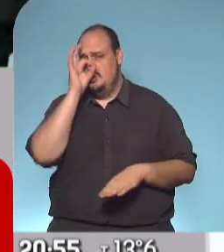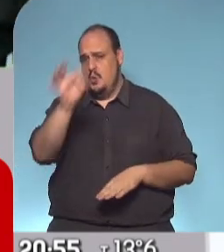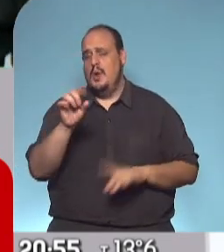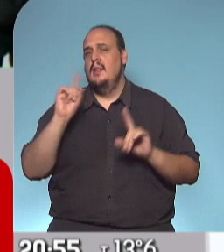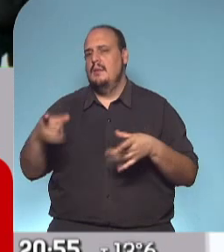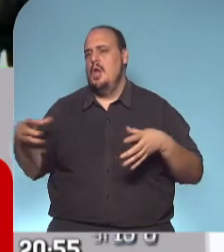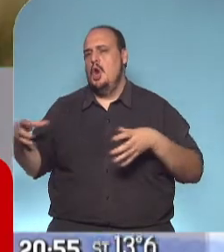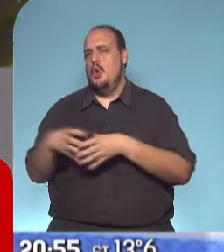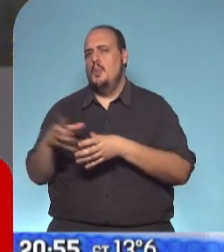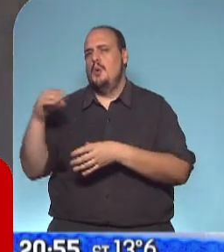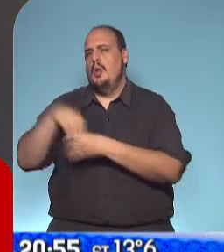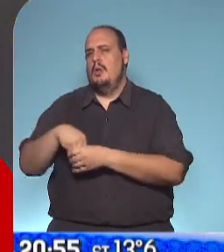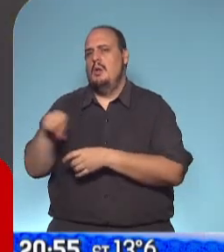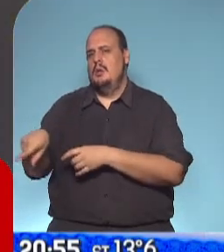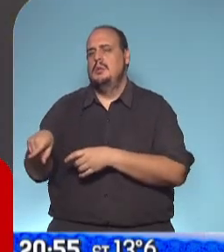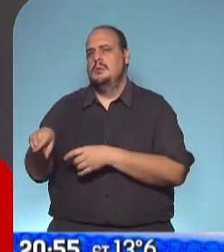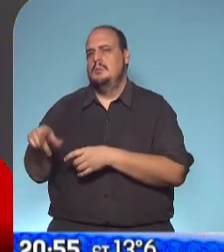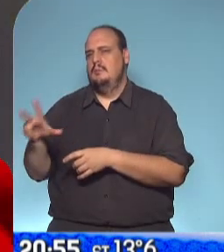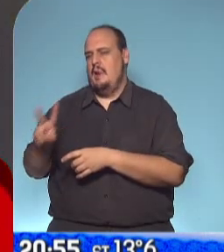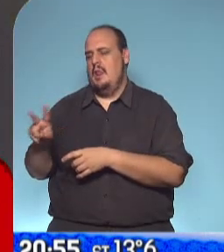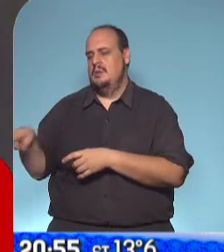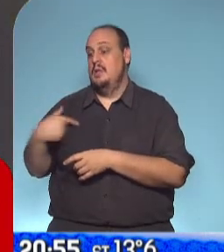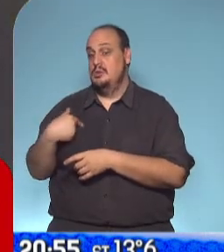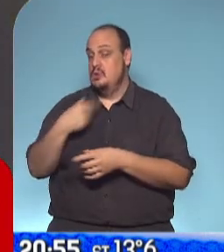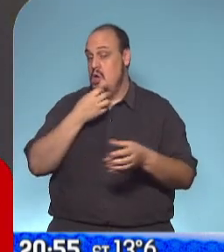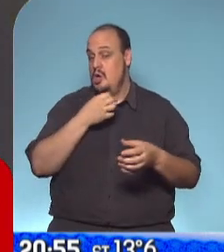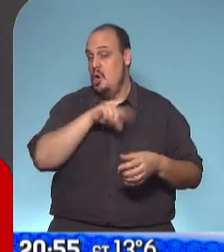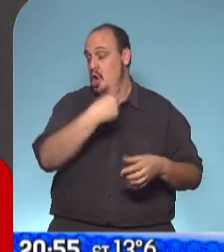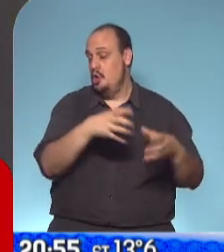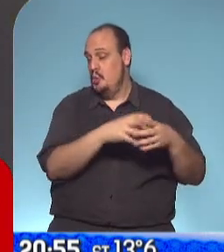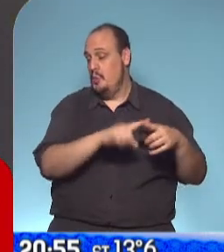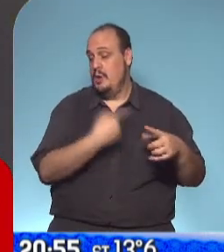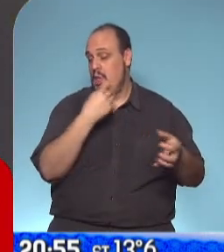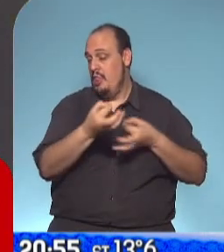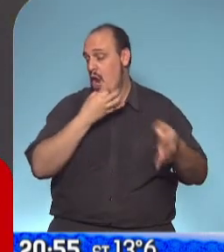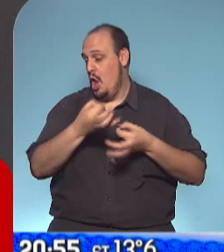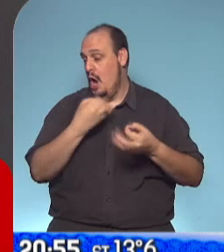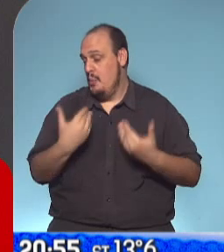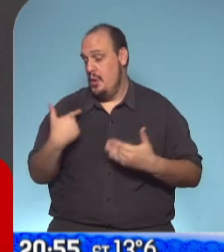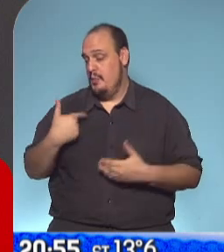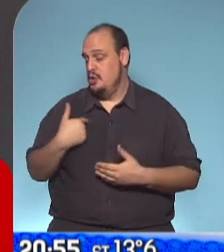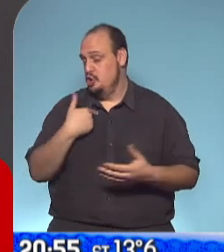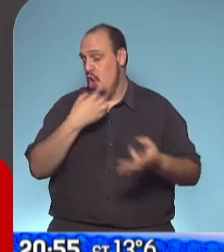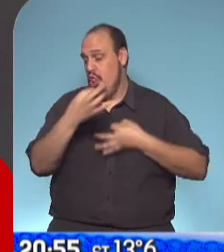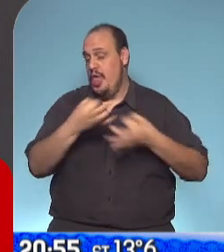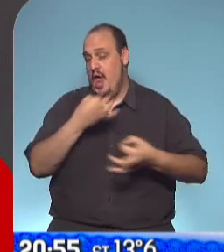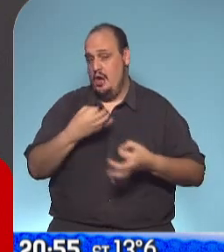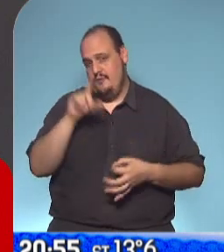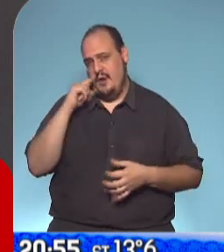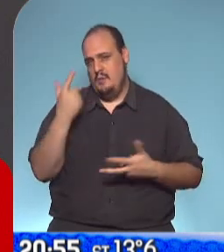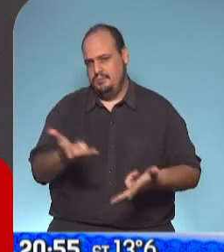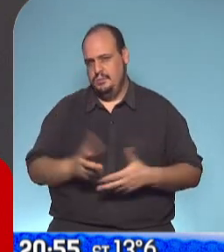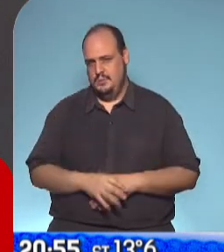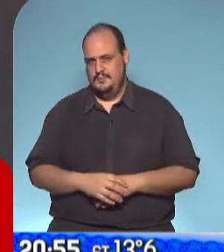interna del gobierno de a mí no me van a decir que no puedo dialogar con distintos sectores porque eso es lo que soy yo, yo soy el diálogo, dice Alberto Fernández,